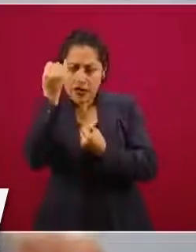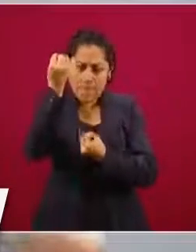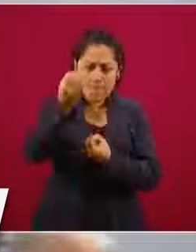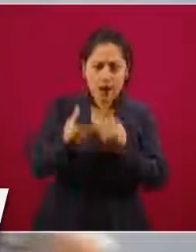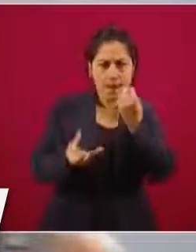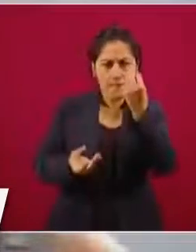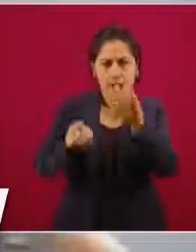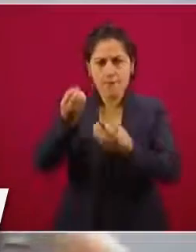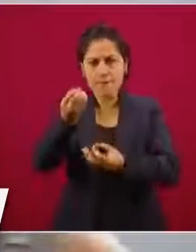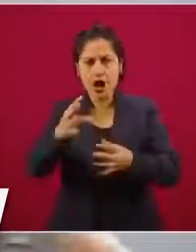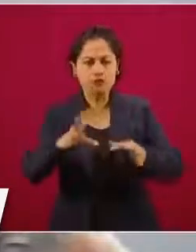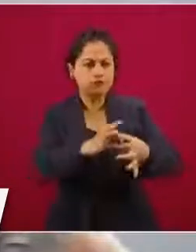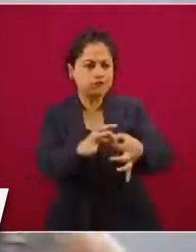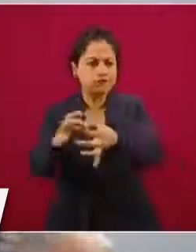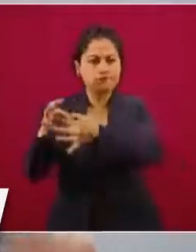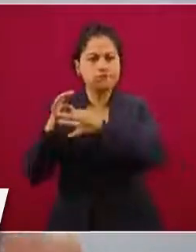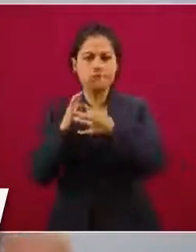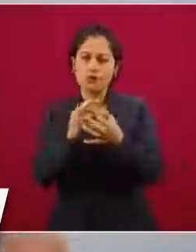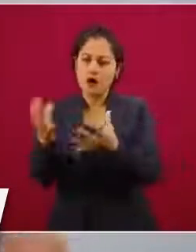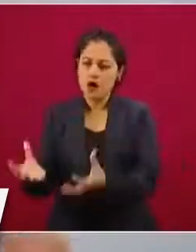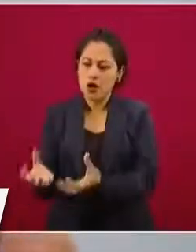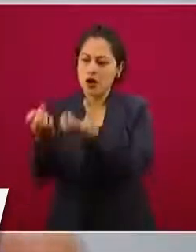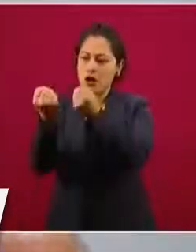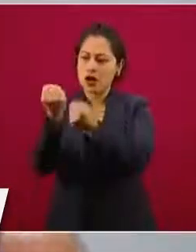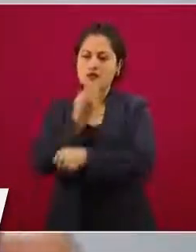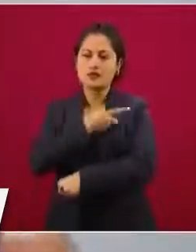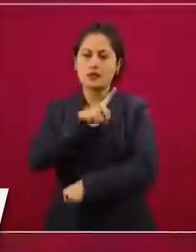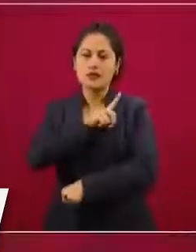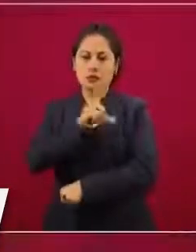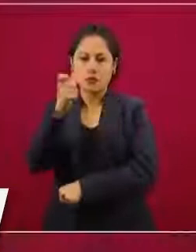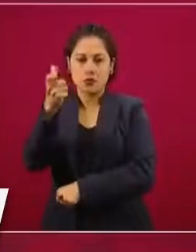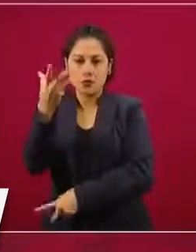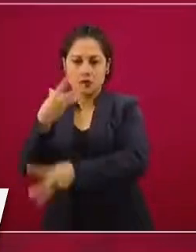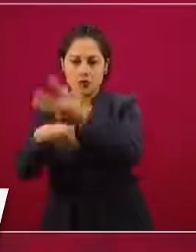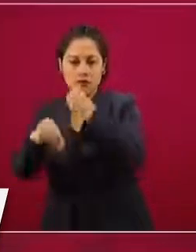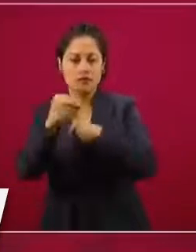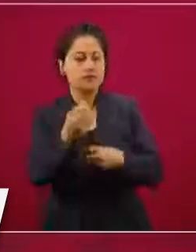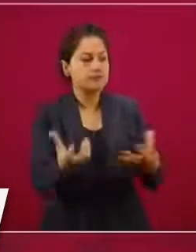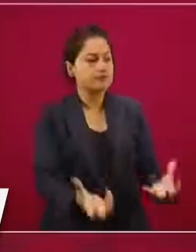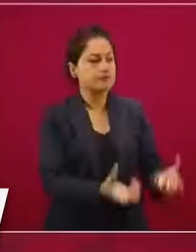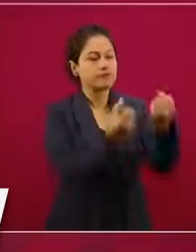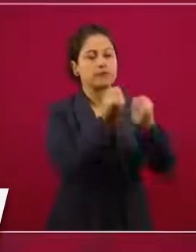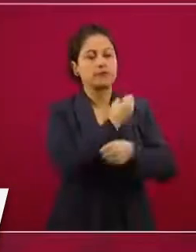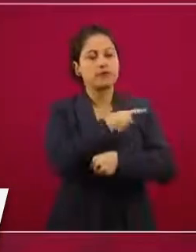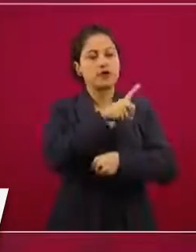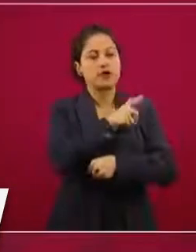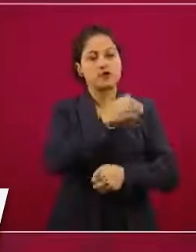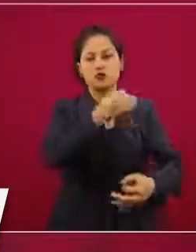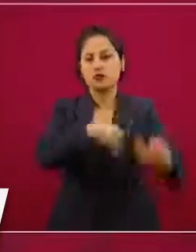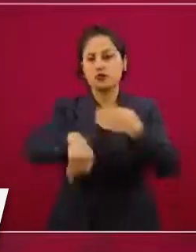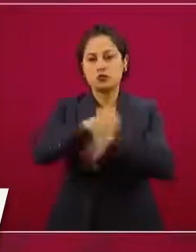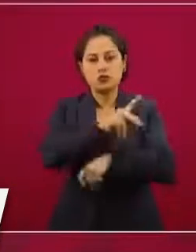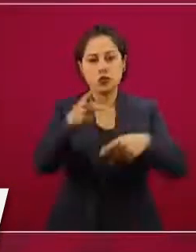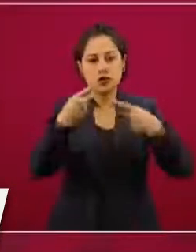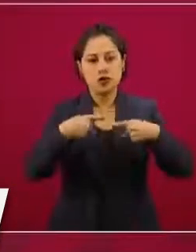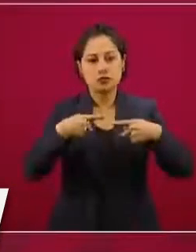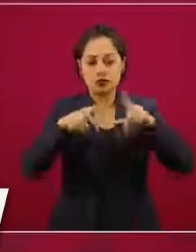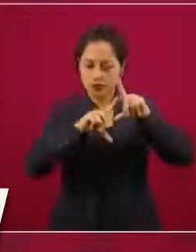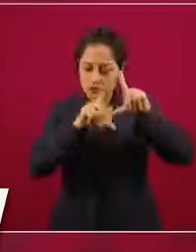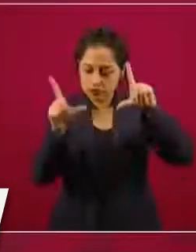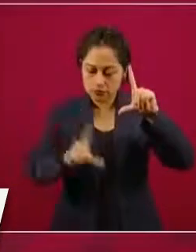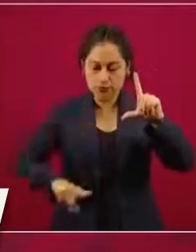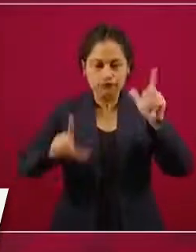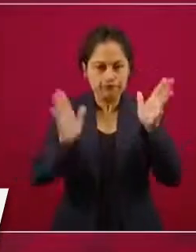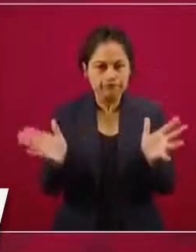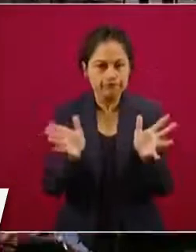ayudar a la salud biológica y también a la salud económica para la reactivación del país. Quisiera ya para terminar